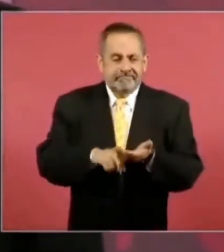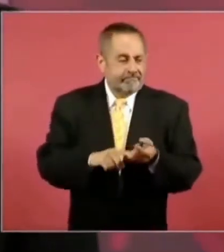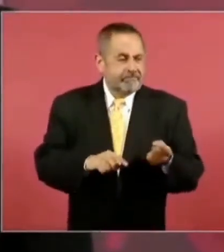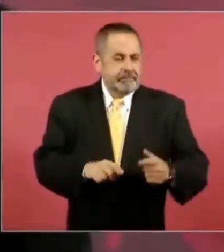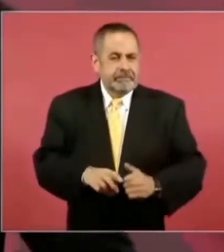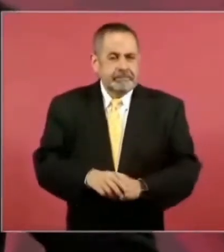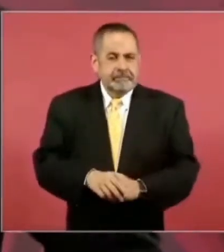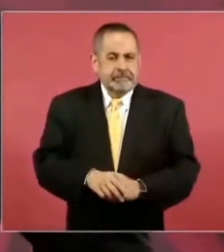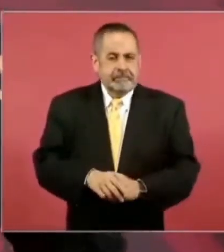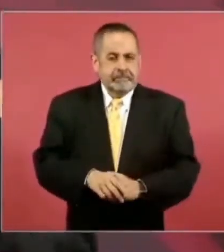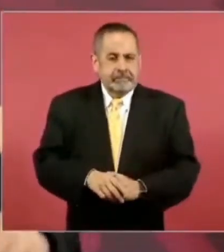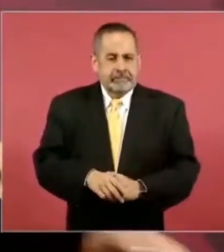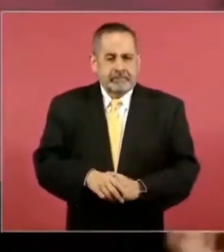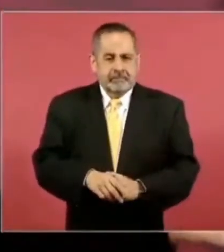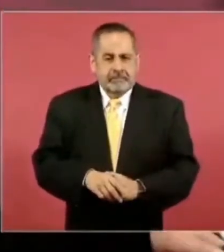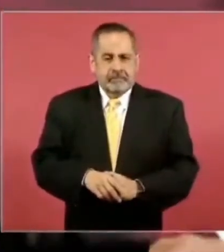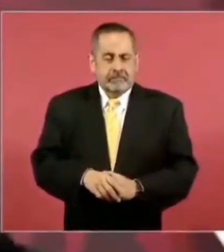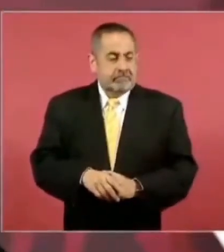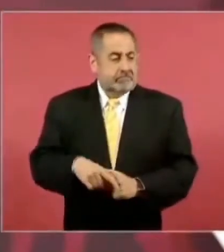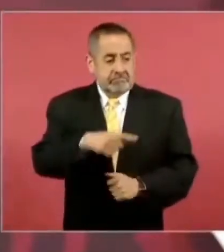Pero la justicia no.